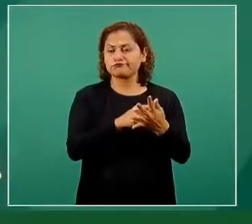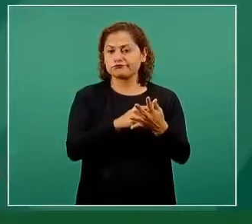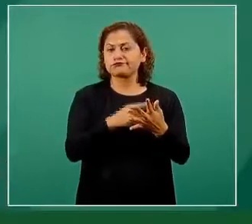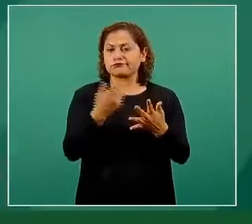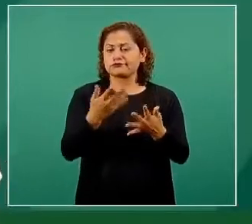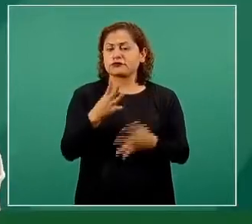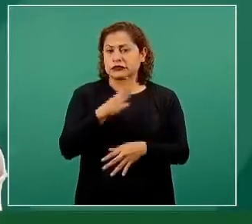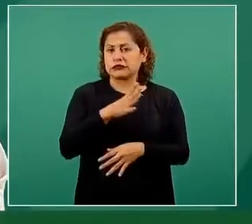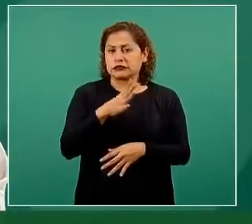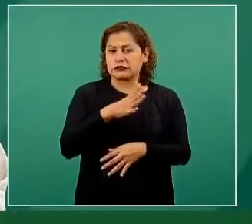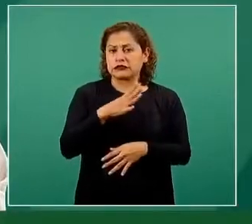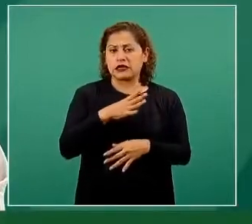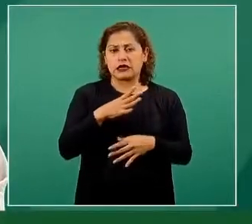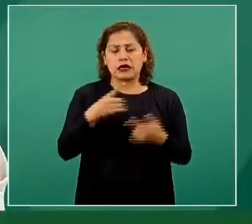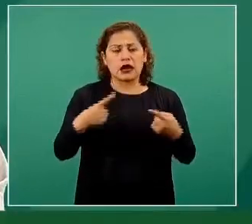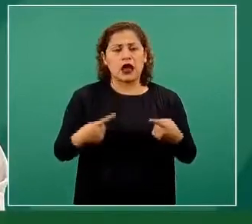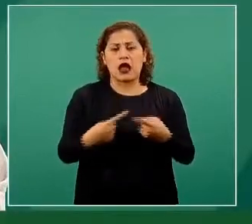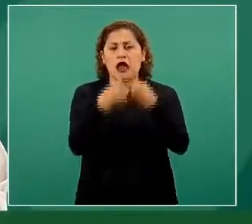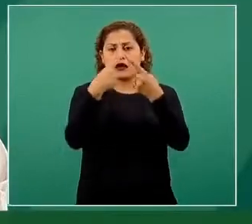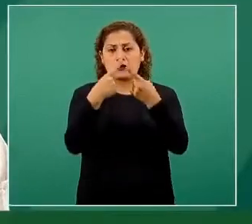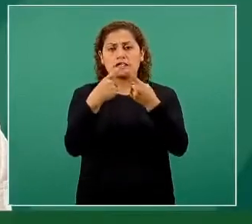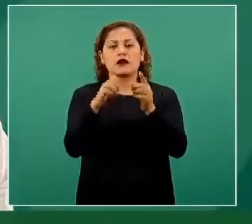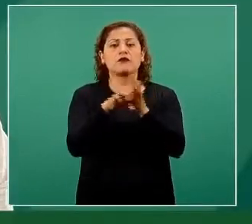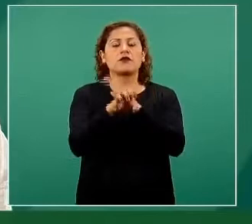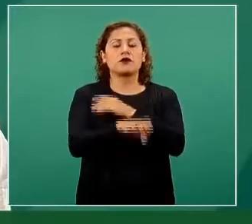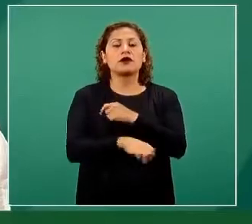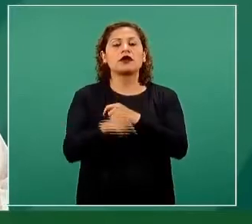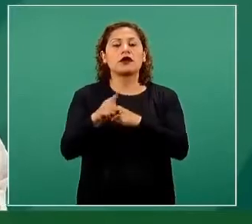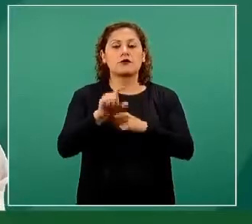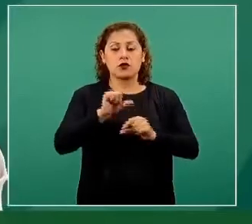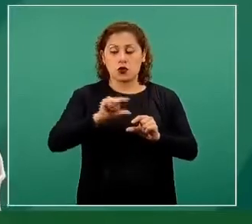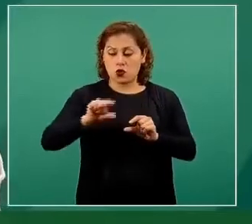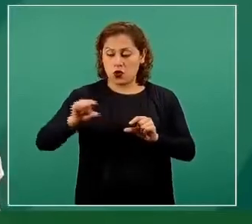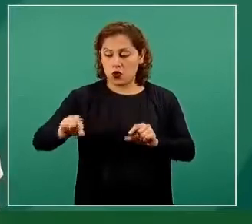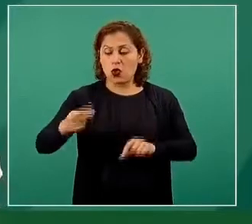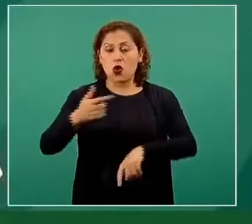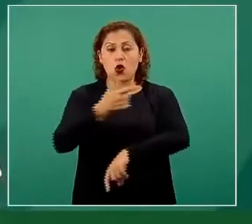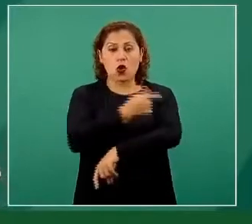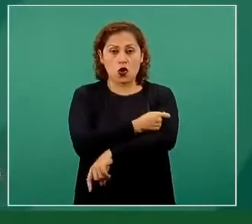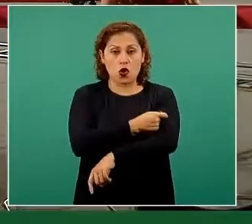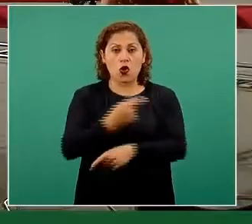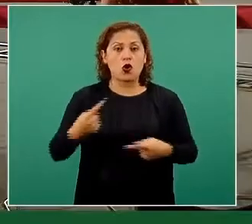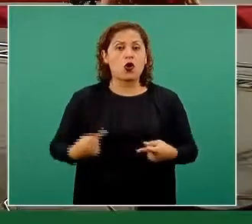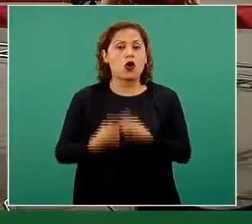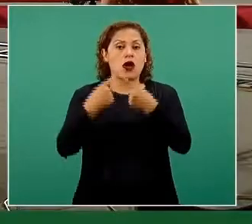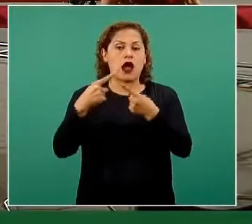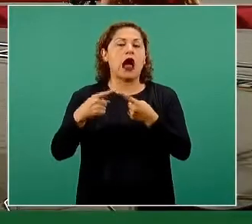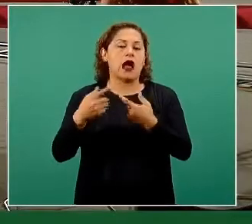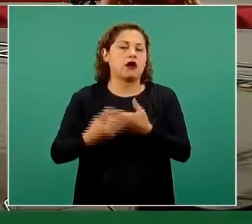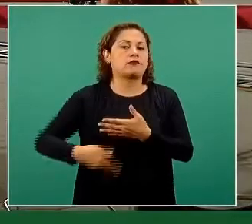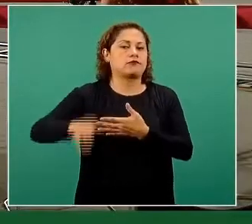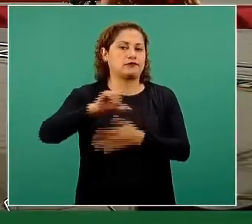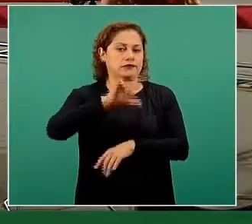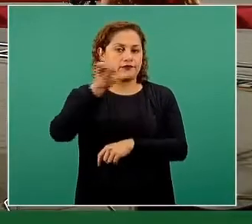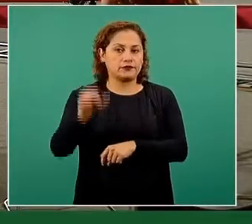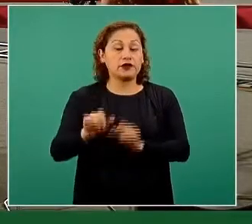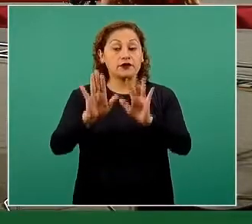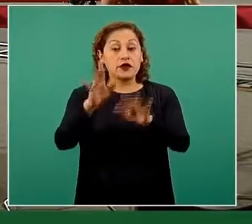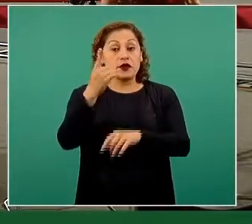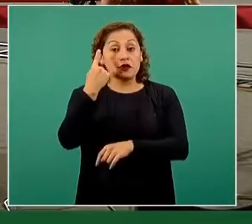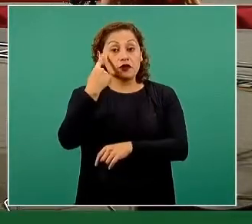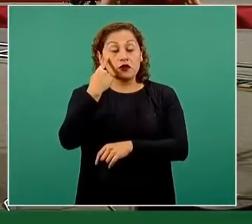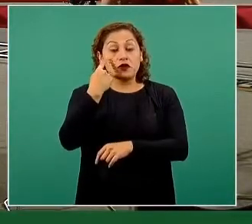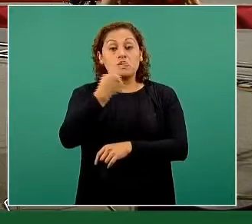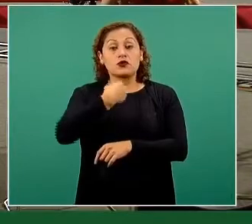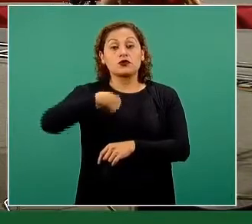de quien tenga historia de alergia a los componentes de la fórmula. En la práctica hemos visto un número de reacciones